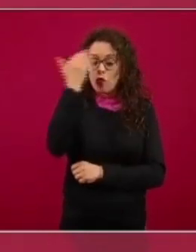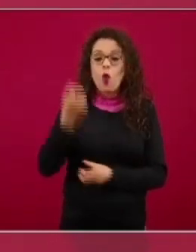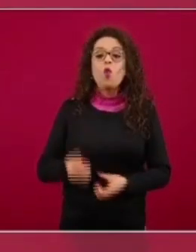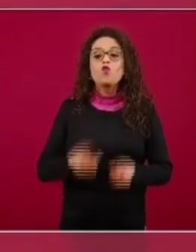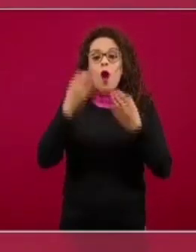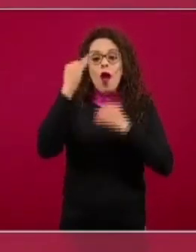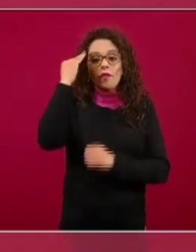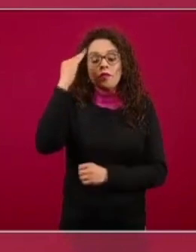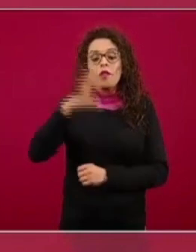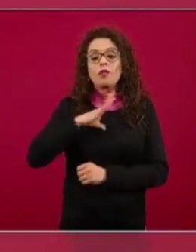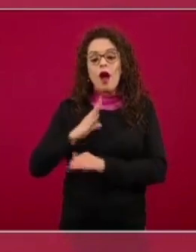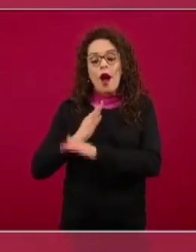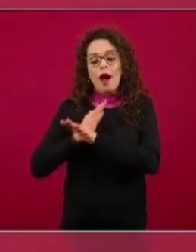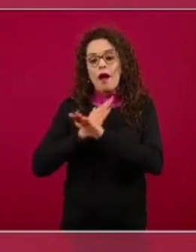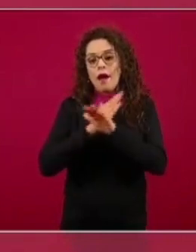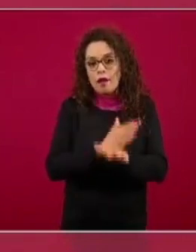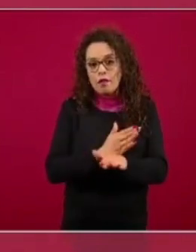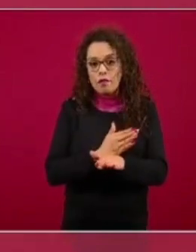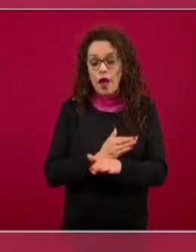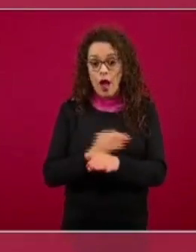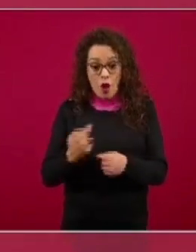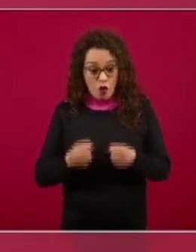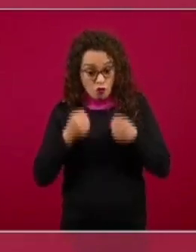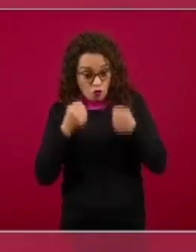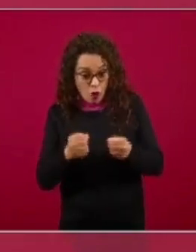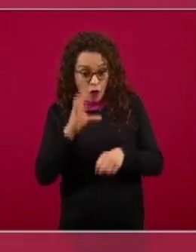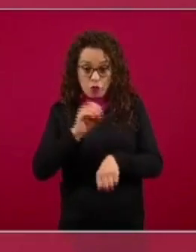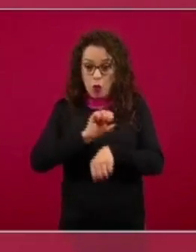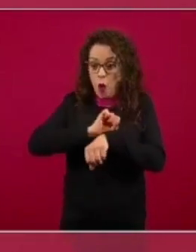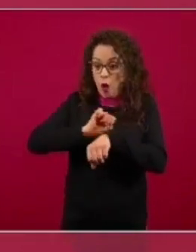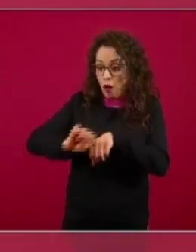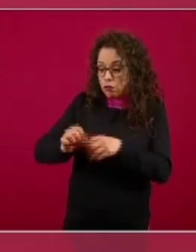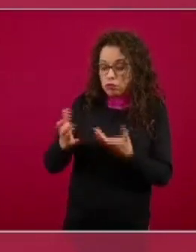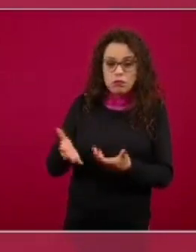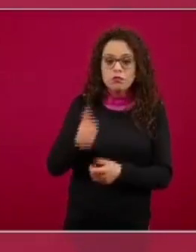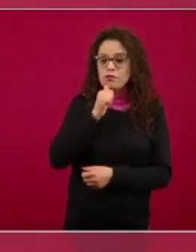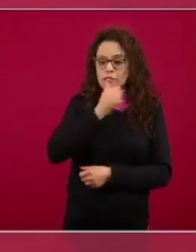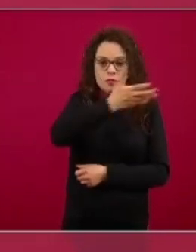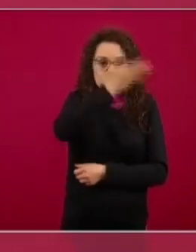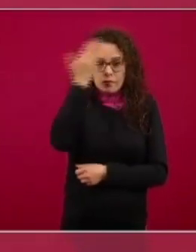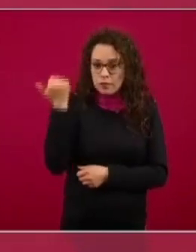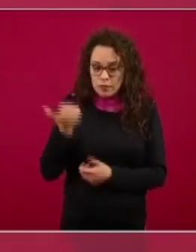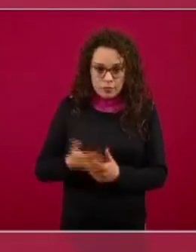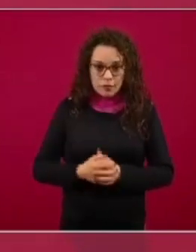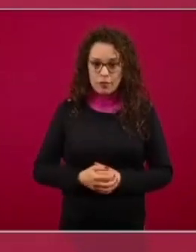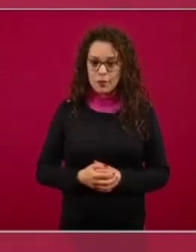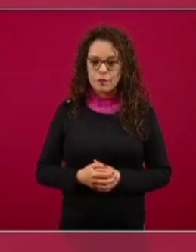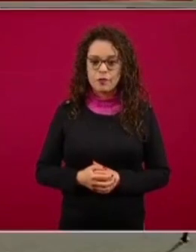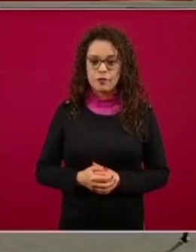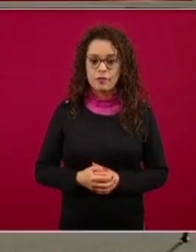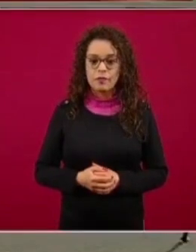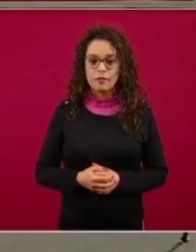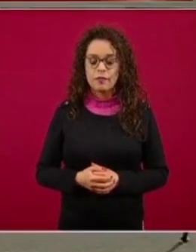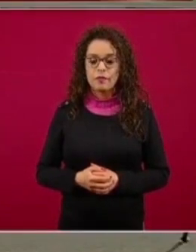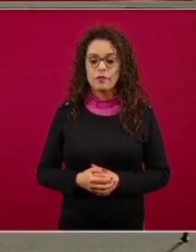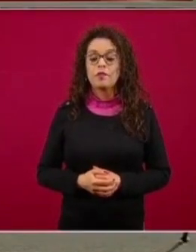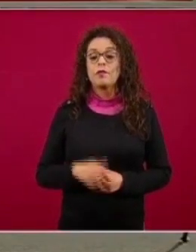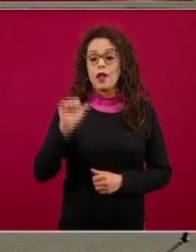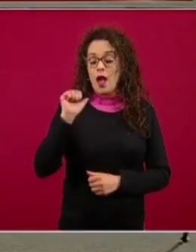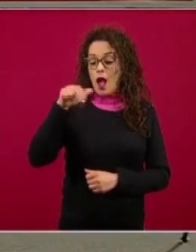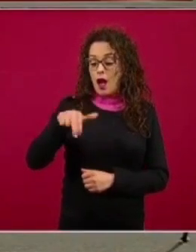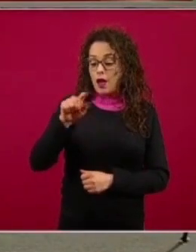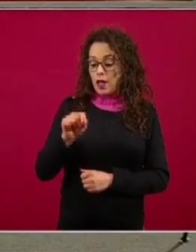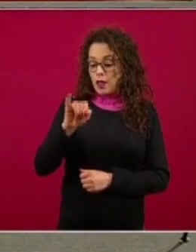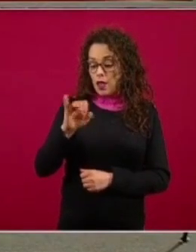potencia de la inmunidad y sobre todo la naturaleza de los anticuerpos si son completamente protectores